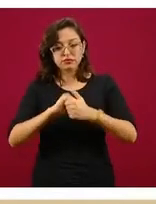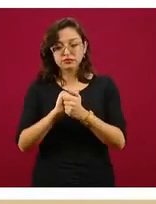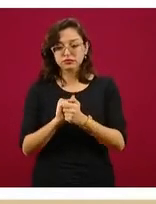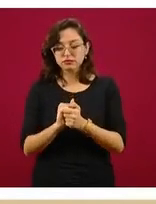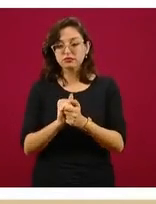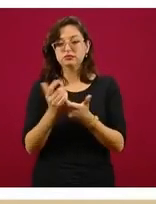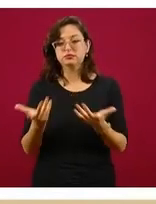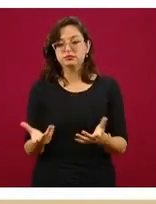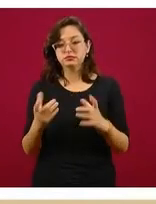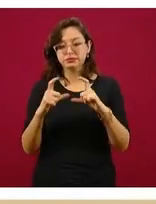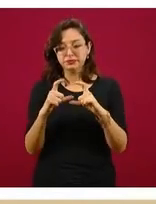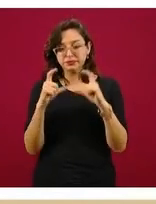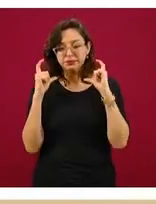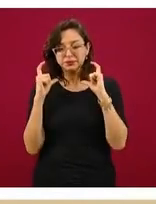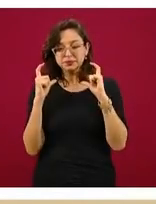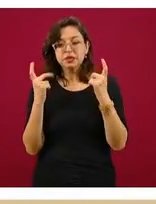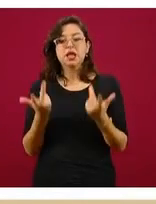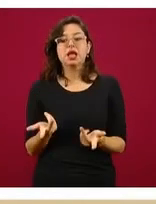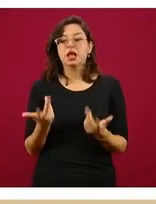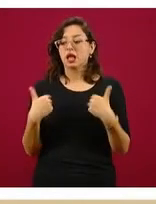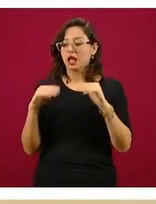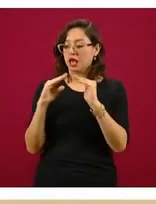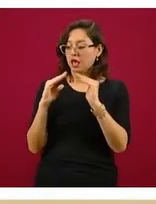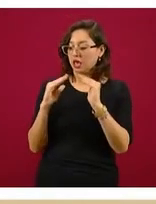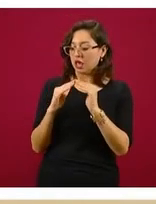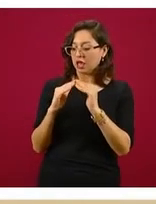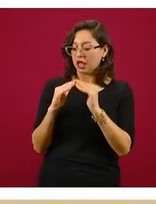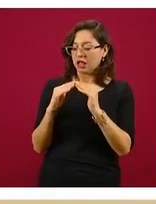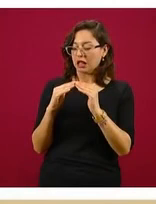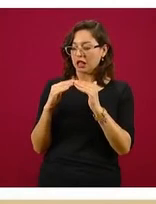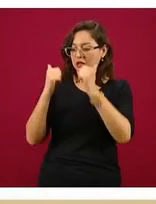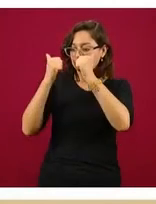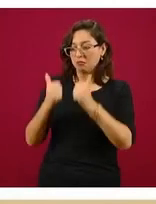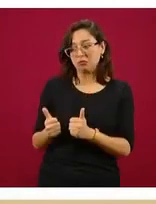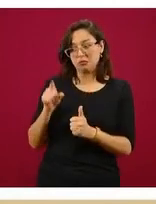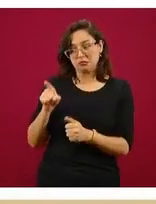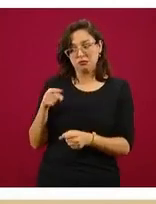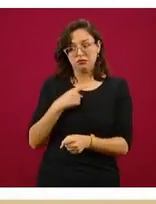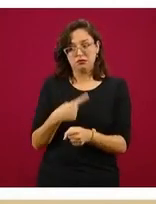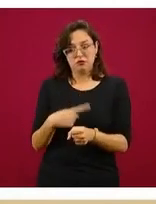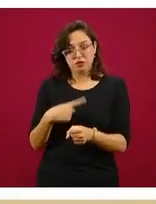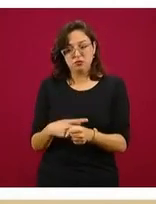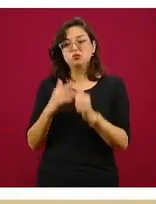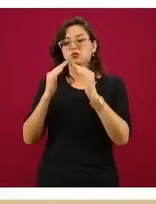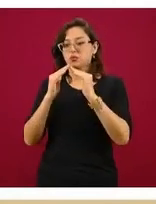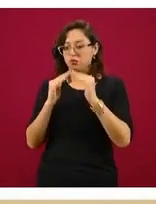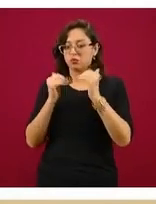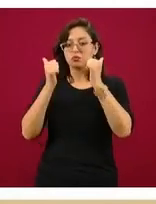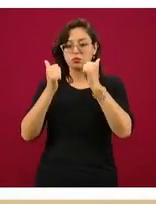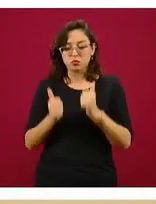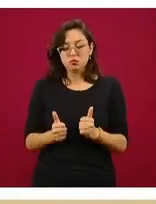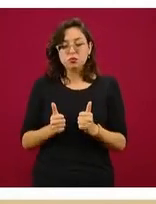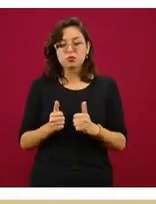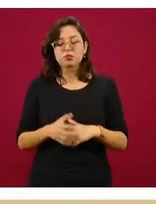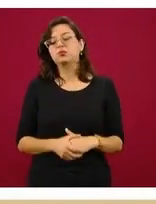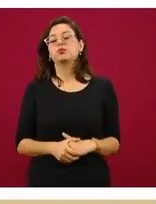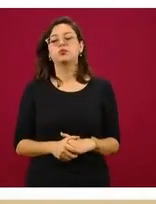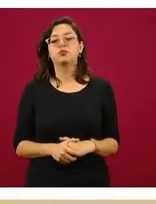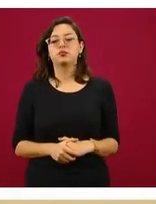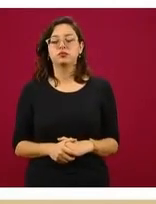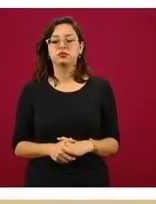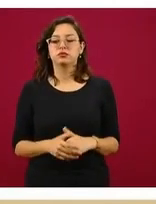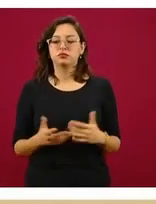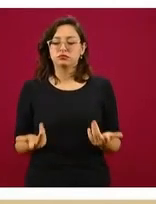etiqueta respiratoria, quédate en casa si estás enfermo y perteneces a uno de los grupos que está